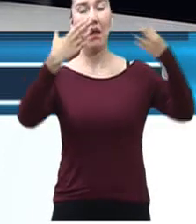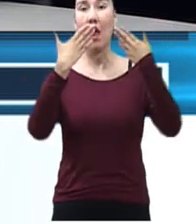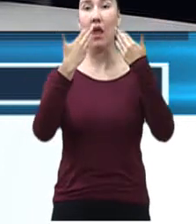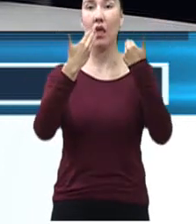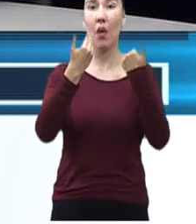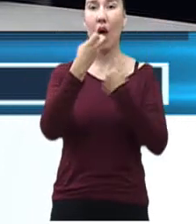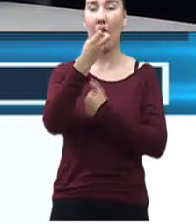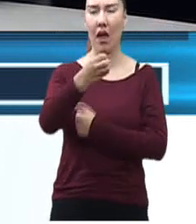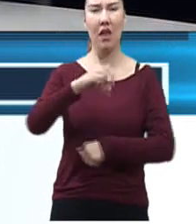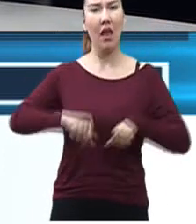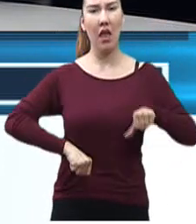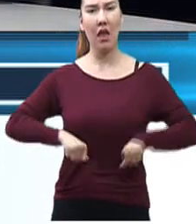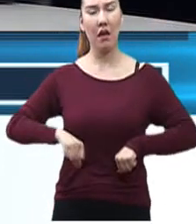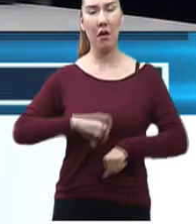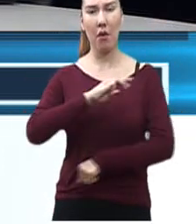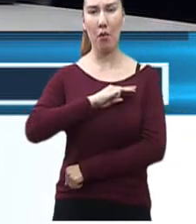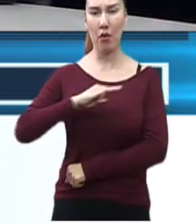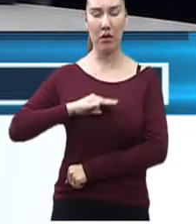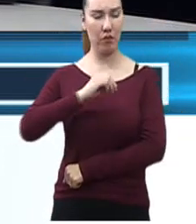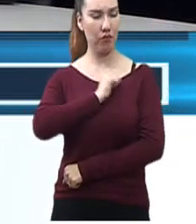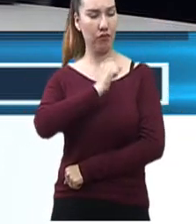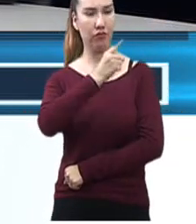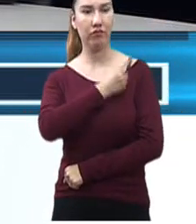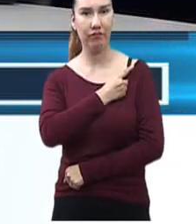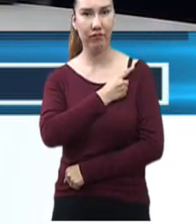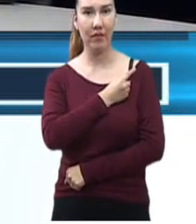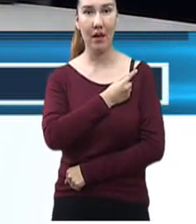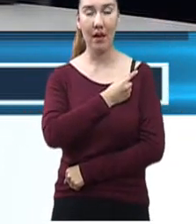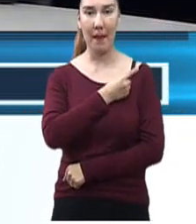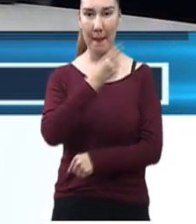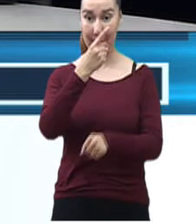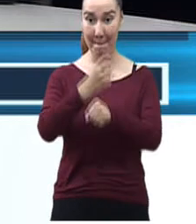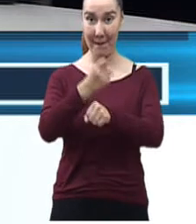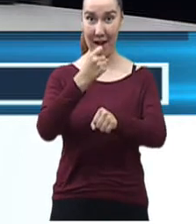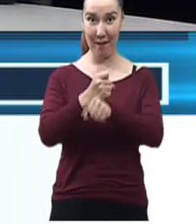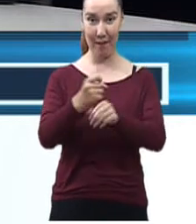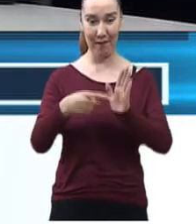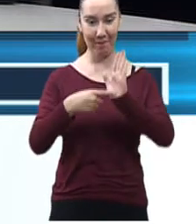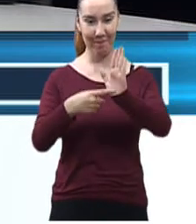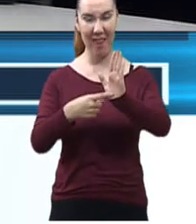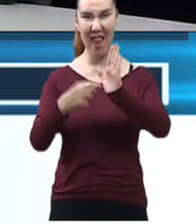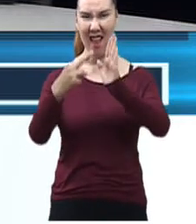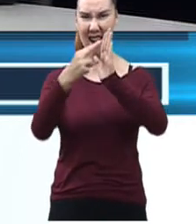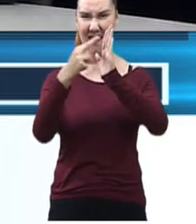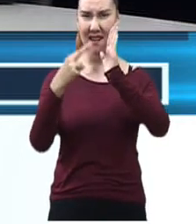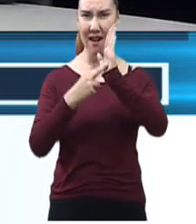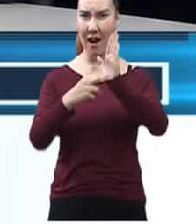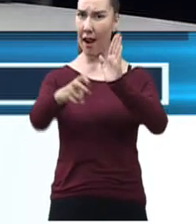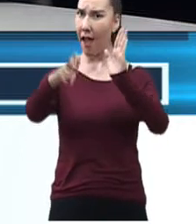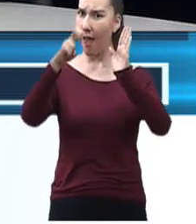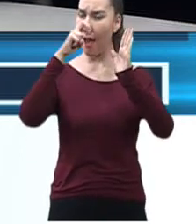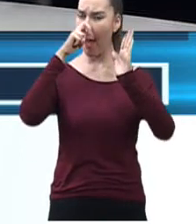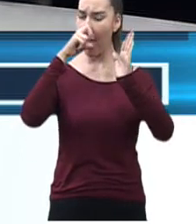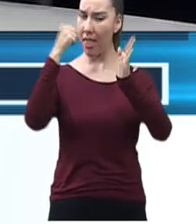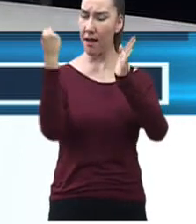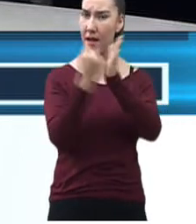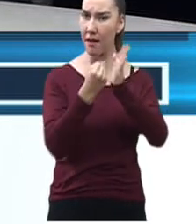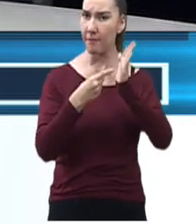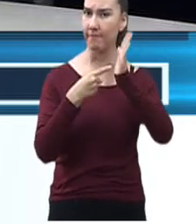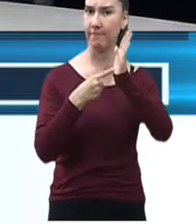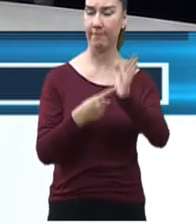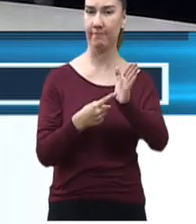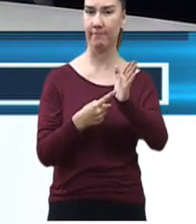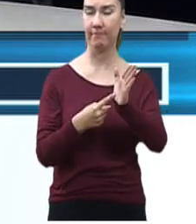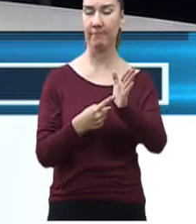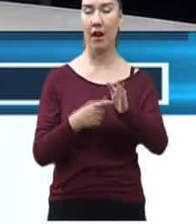haciendo el municipio de Soledad de Graciona Sánchez, uno, con los protocolos debidamente establecidos para la autoridad, obviamente por la